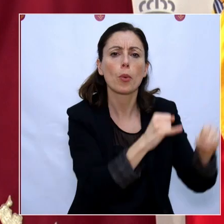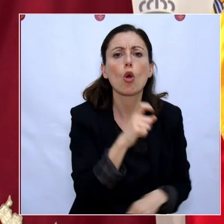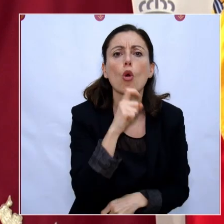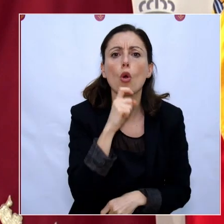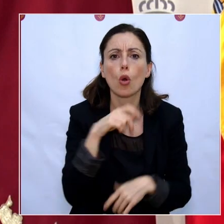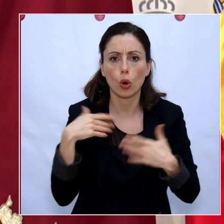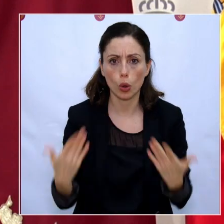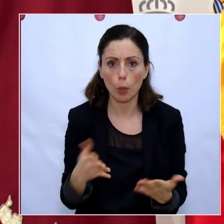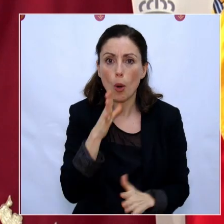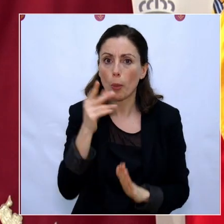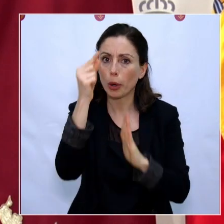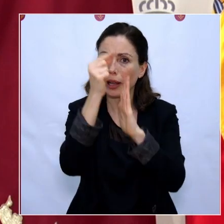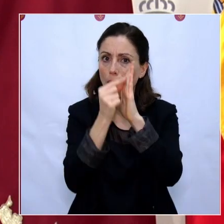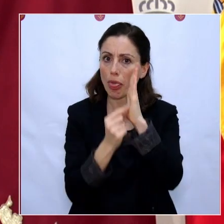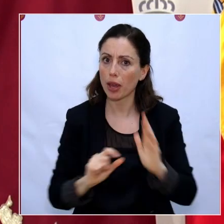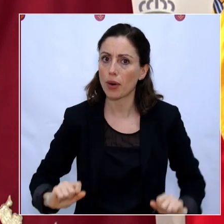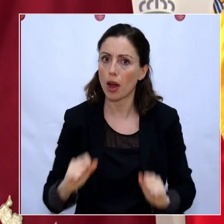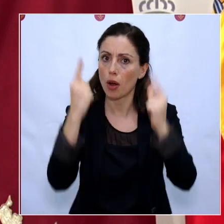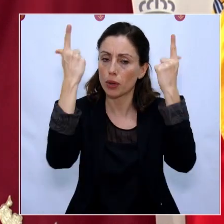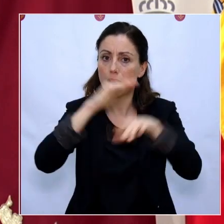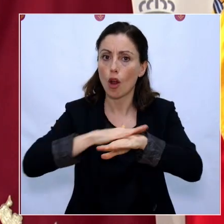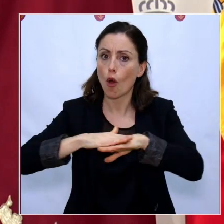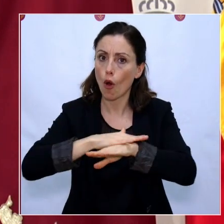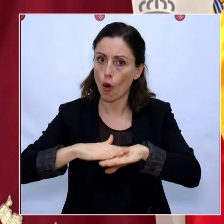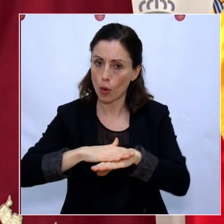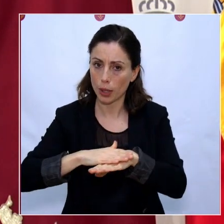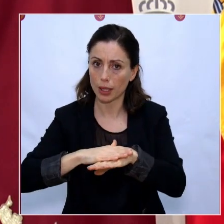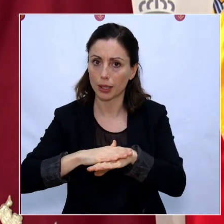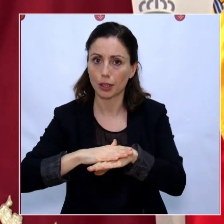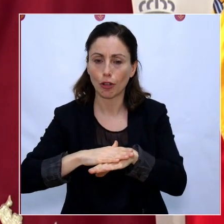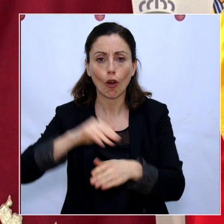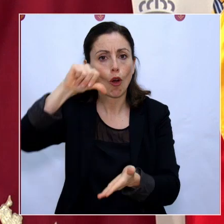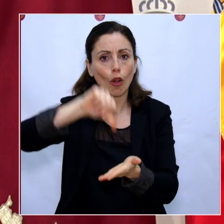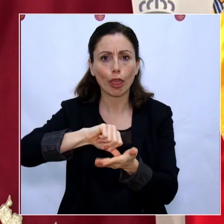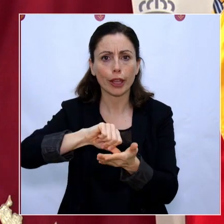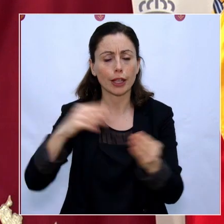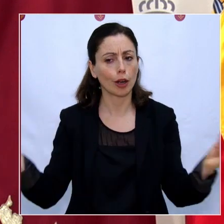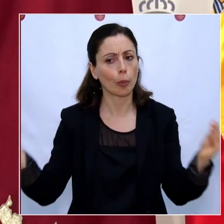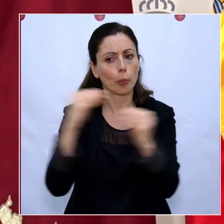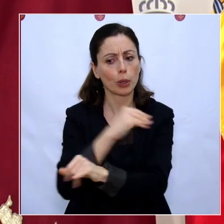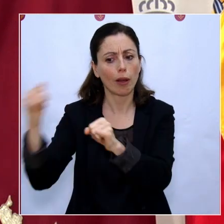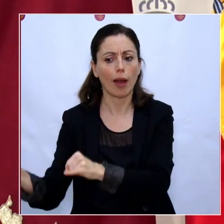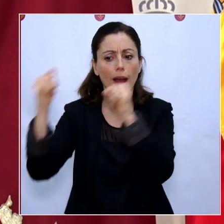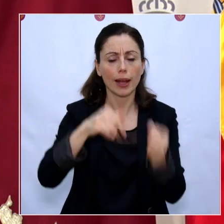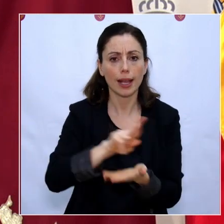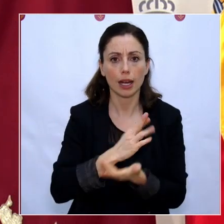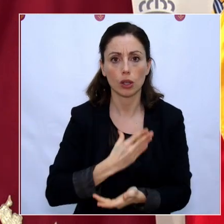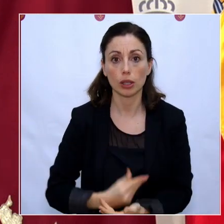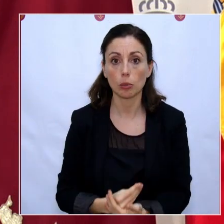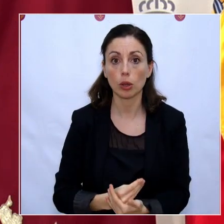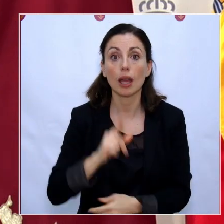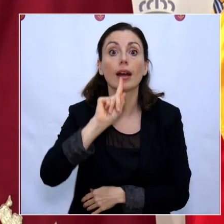decía, las cifras dadas oficialmente por el Gobierno central no coinciden con lo que ha llegado a la región de Murcia, ni tampoco,